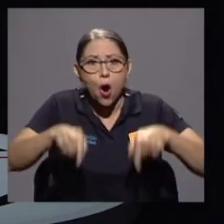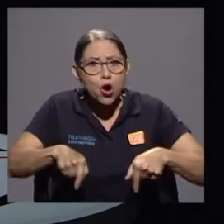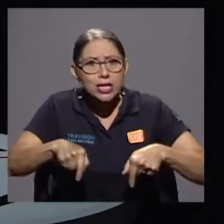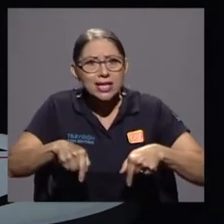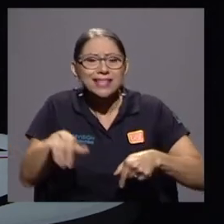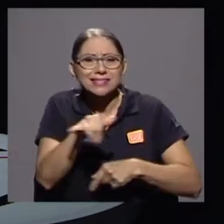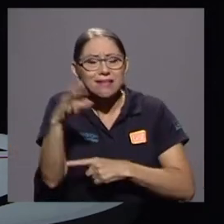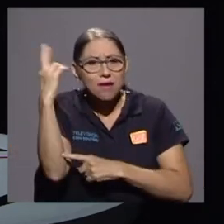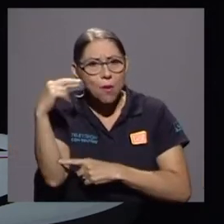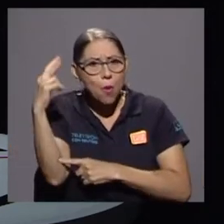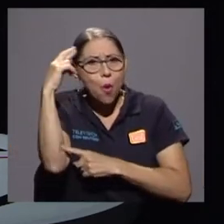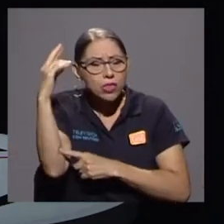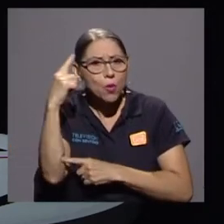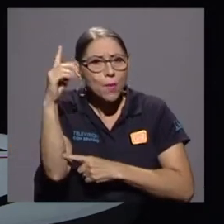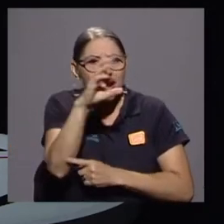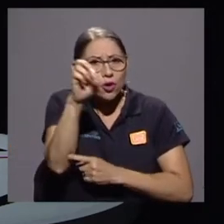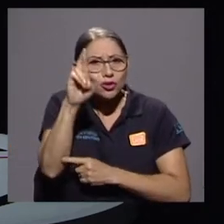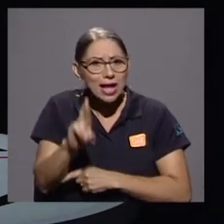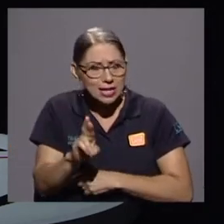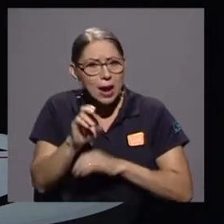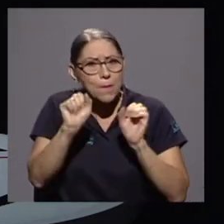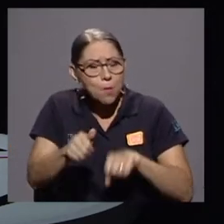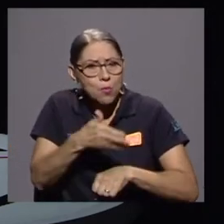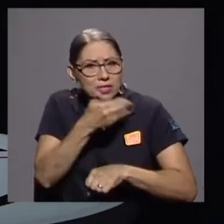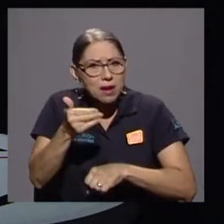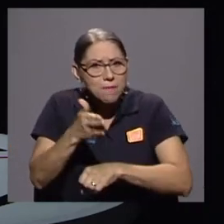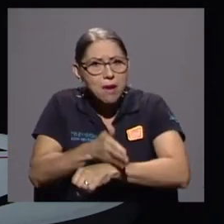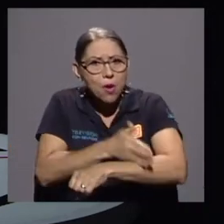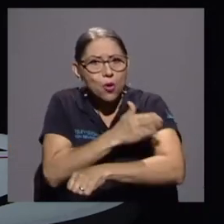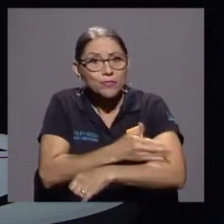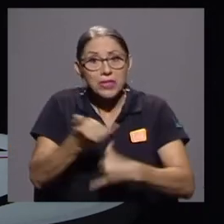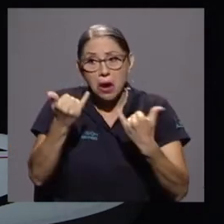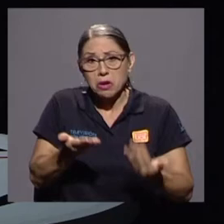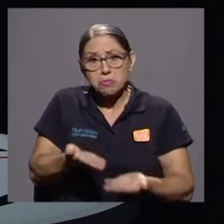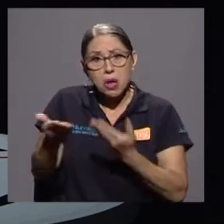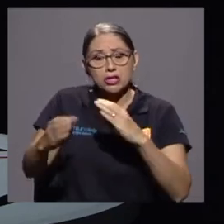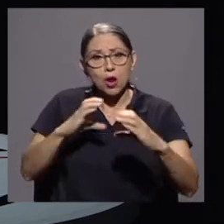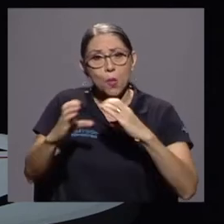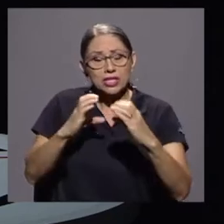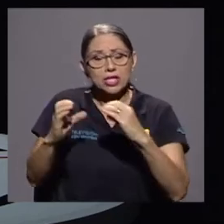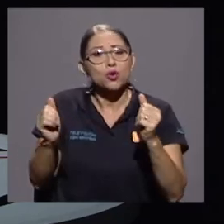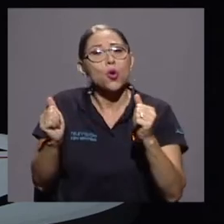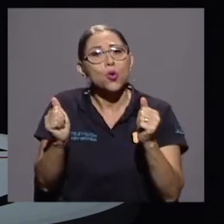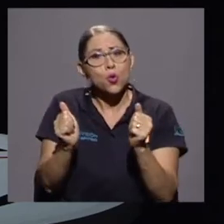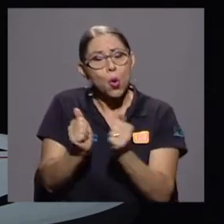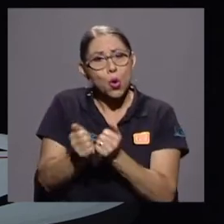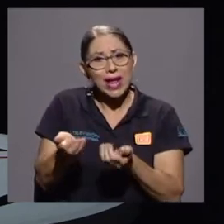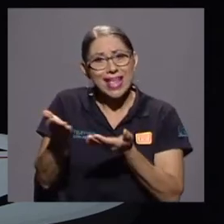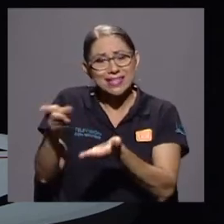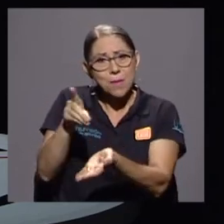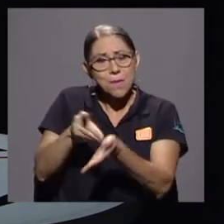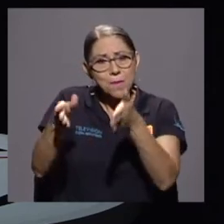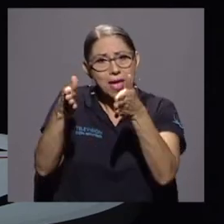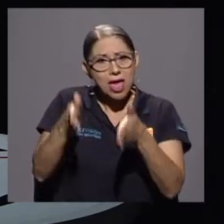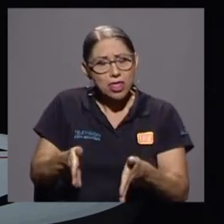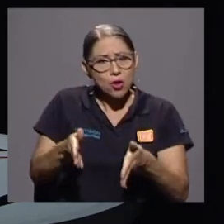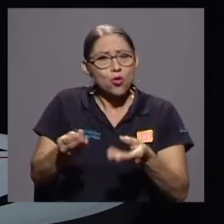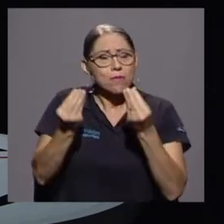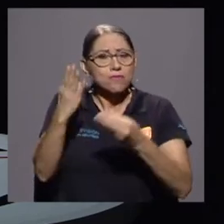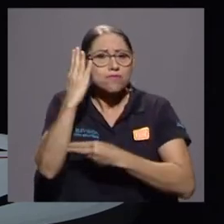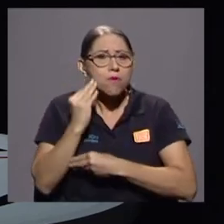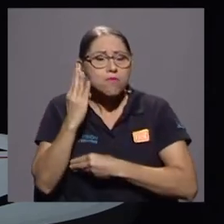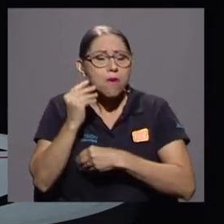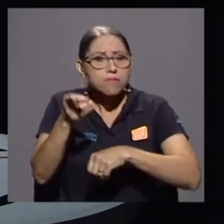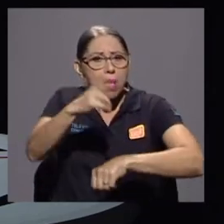serían un motivo para que Costa Rica esté mejor. Así que les dejo esta conversación que tuve con este médico de amplia trayectoria